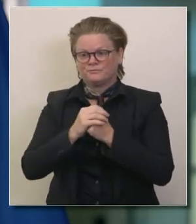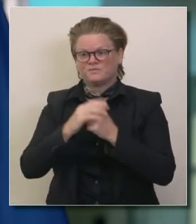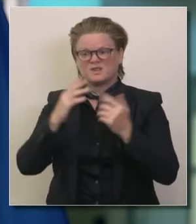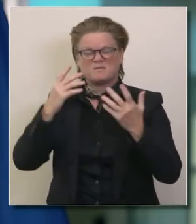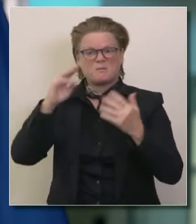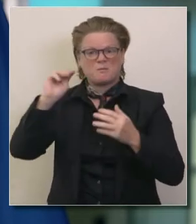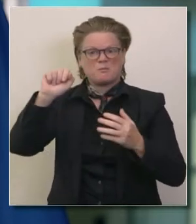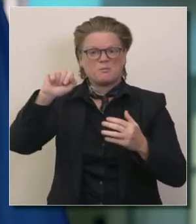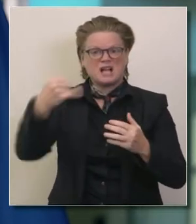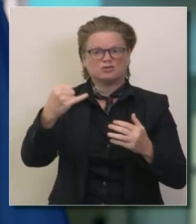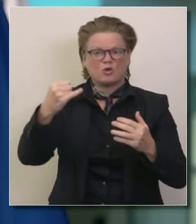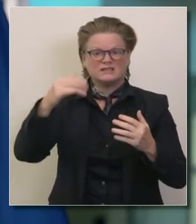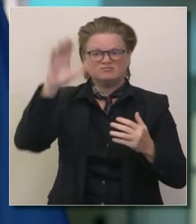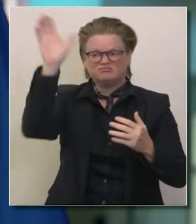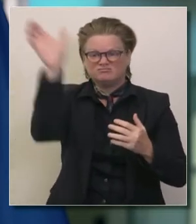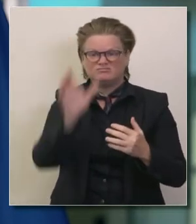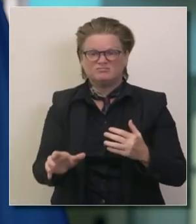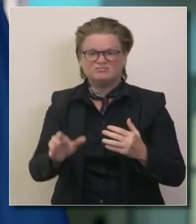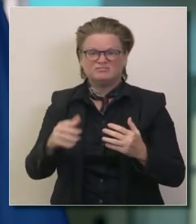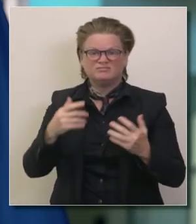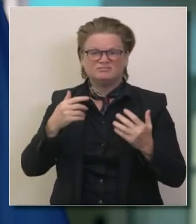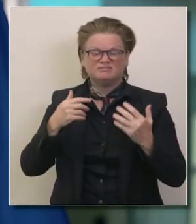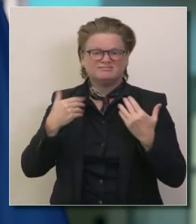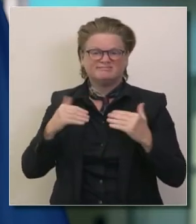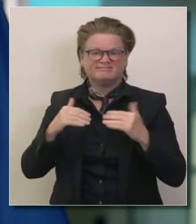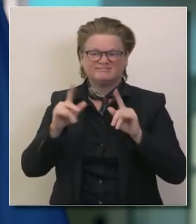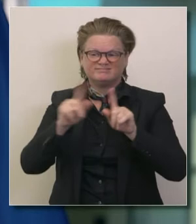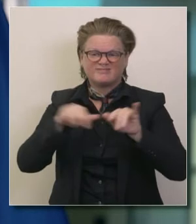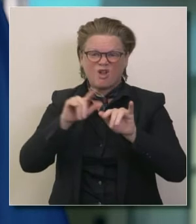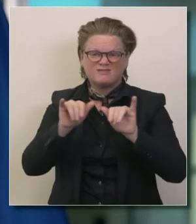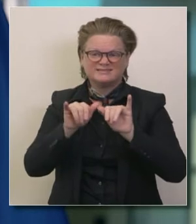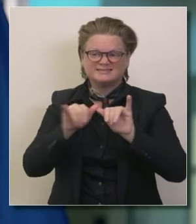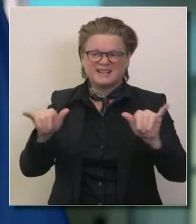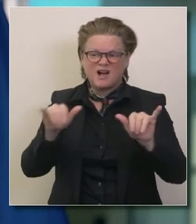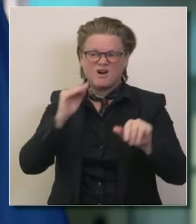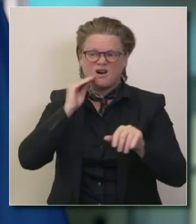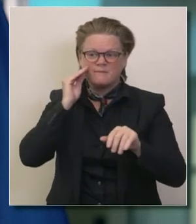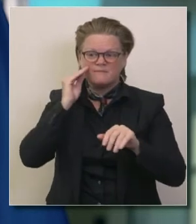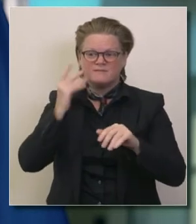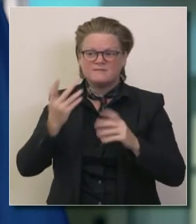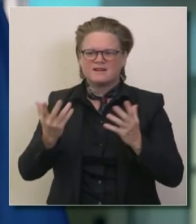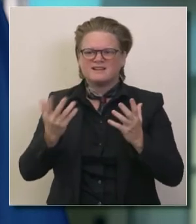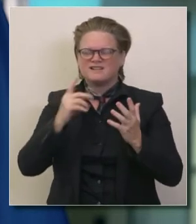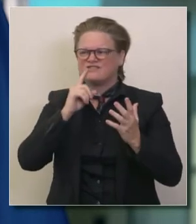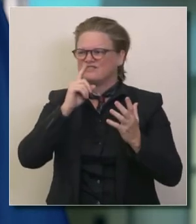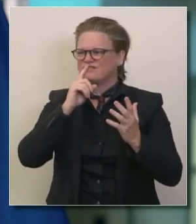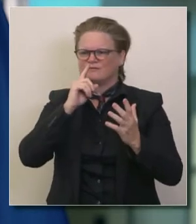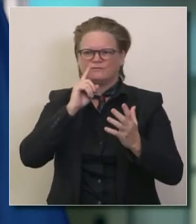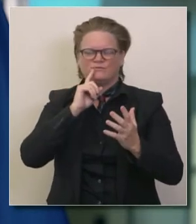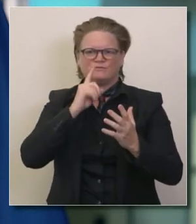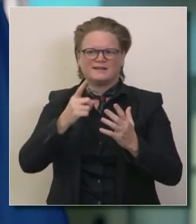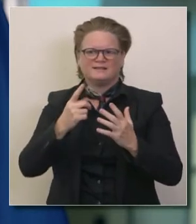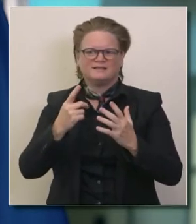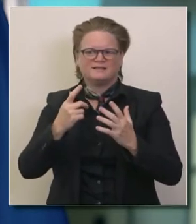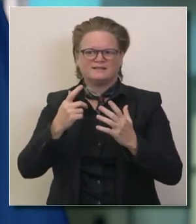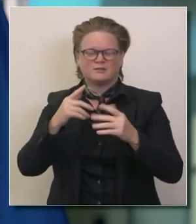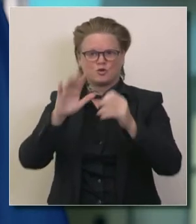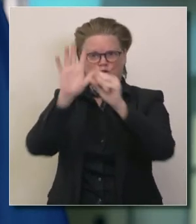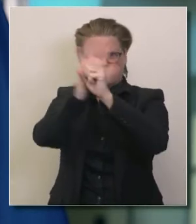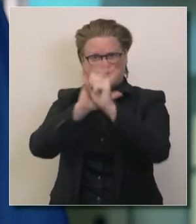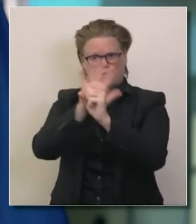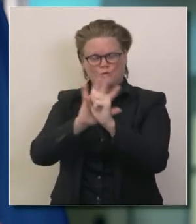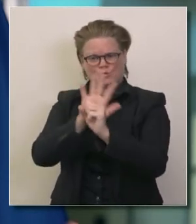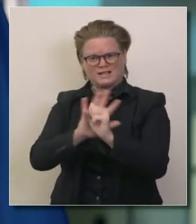protocolo de mantenerse en casa y solo porque sean tres de cinco regiones no hay que pensar que